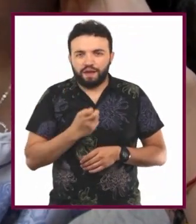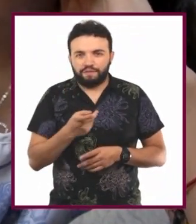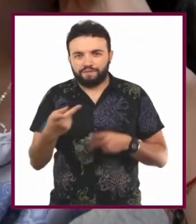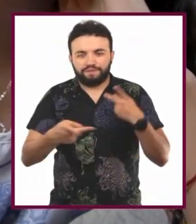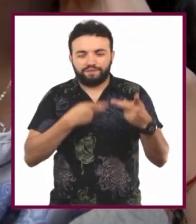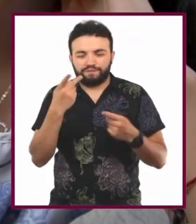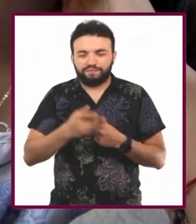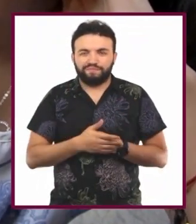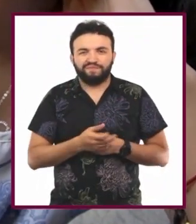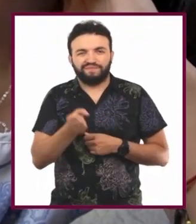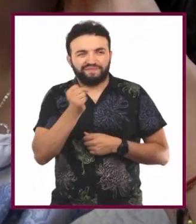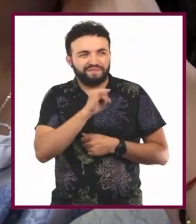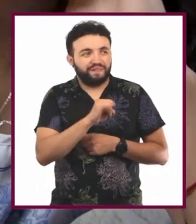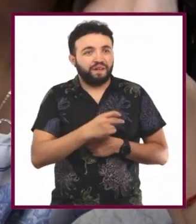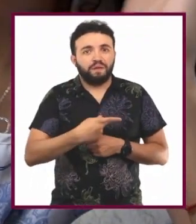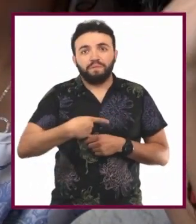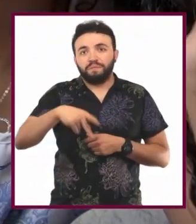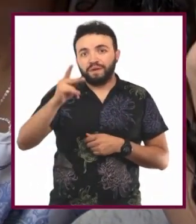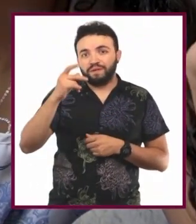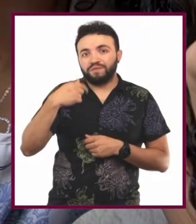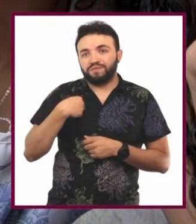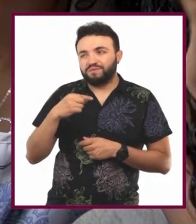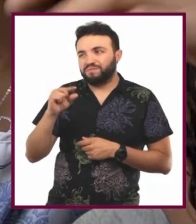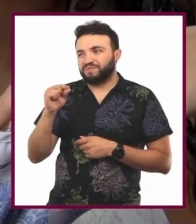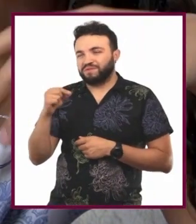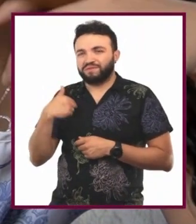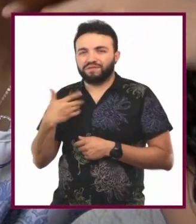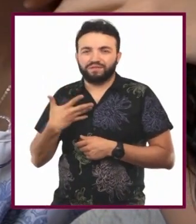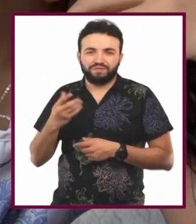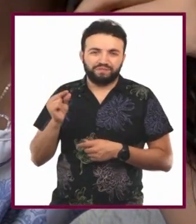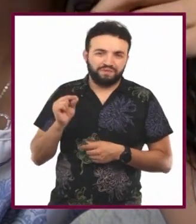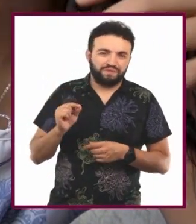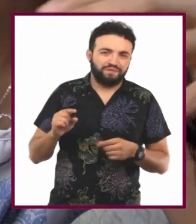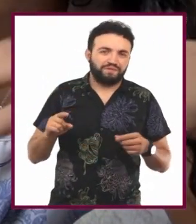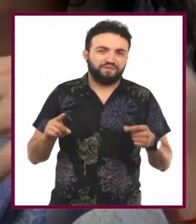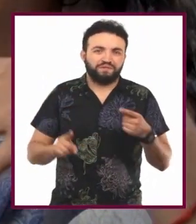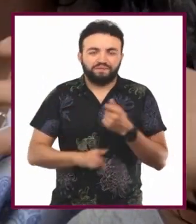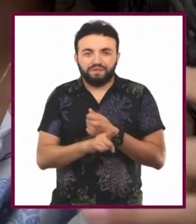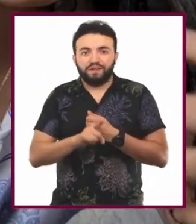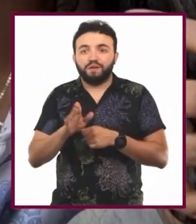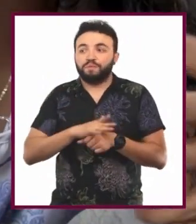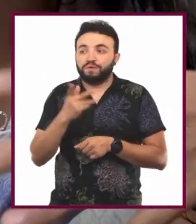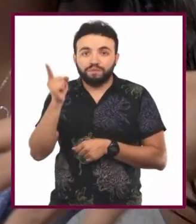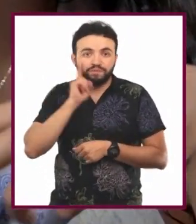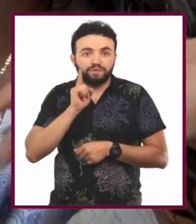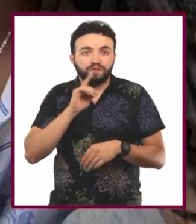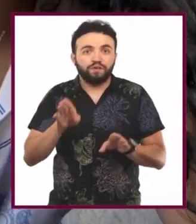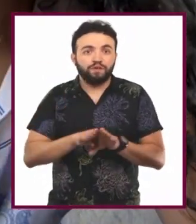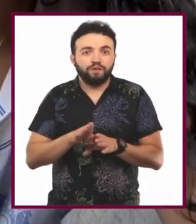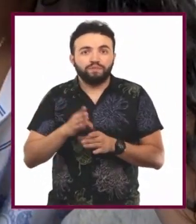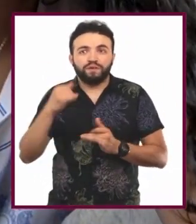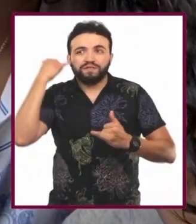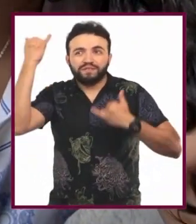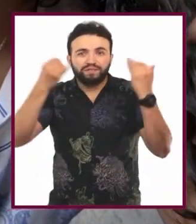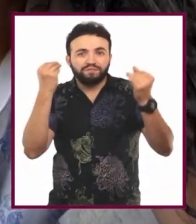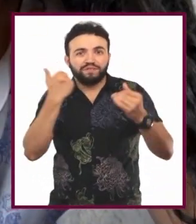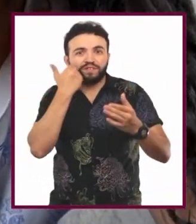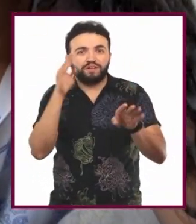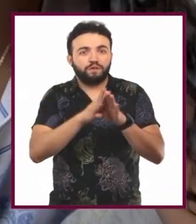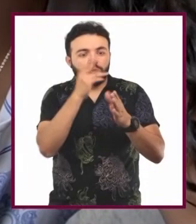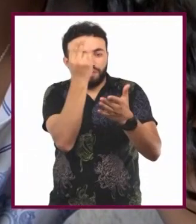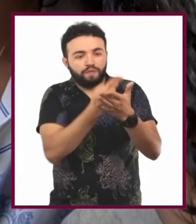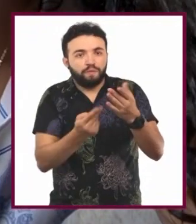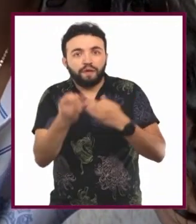Ay, Pero justo yo estoy con Desi teniendo broncas. Ya sabes que es súper creativa y nos quiere dibujar a todos con nuestros